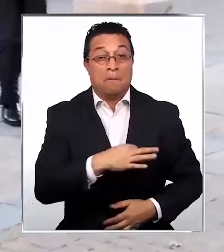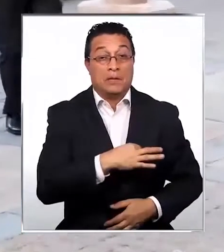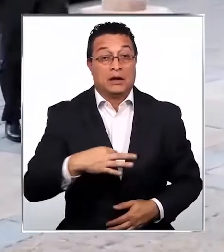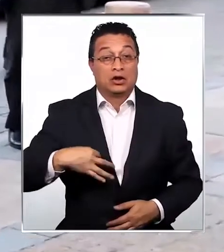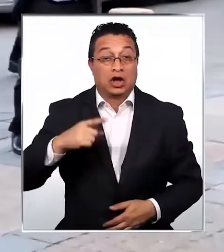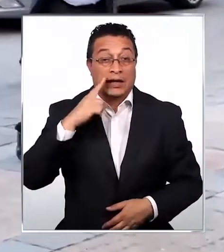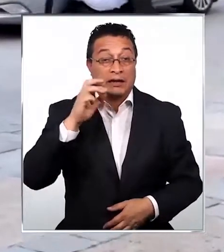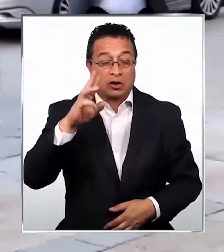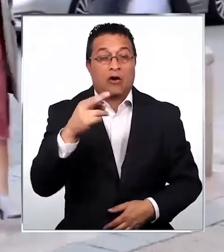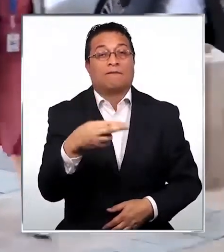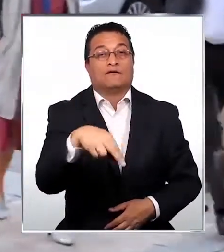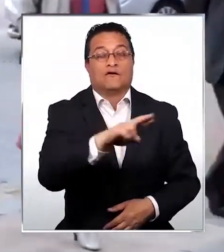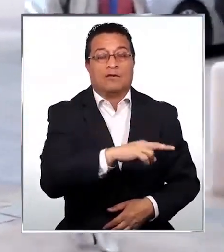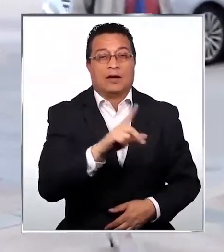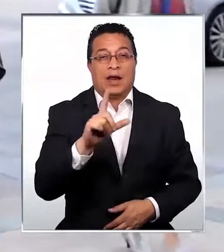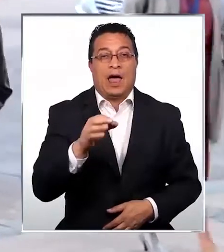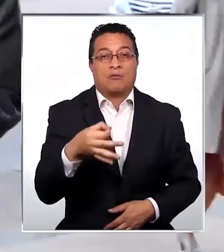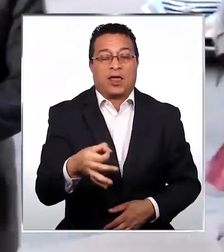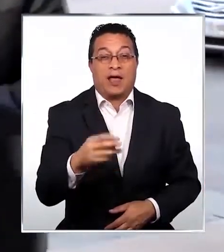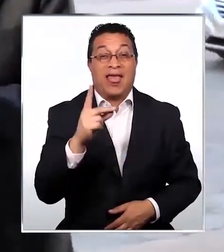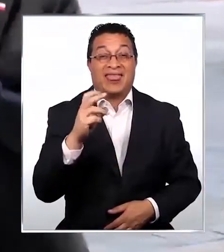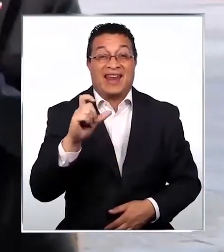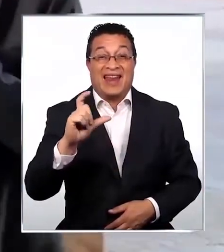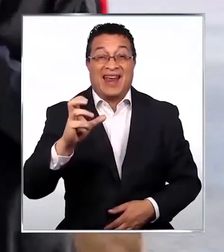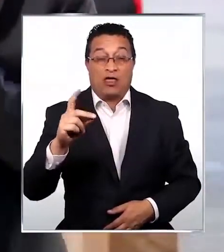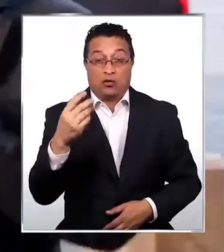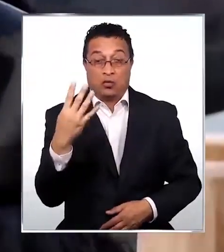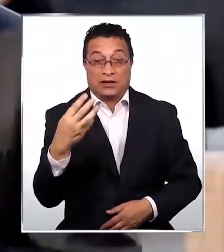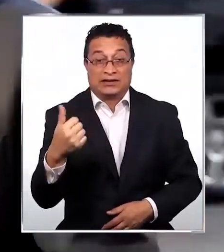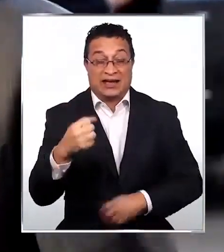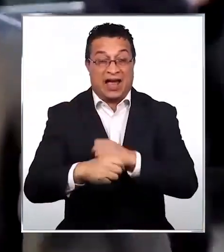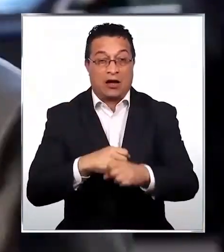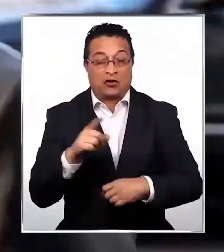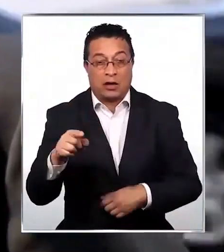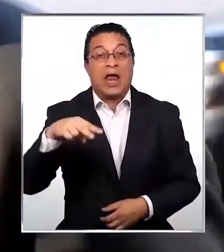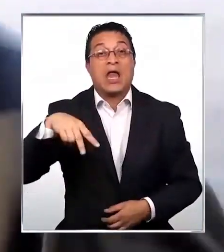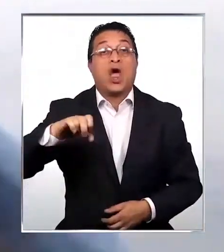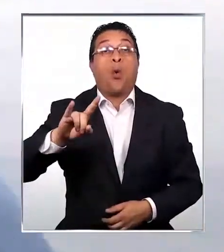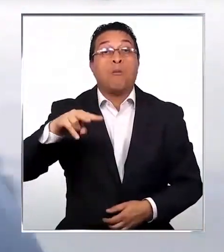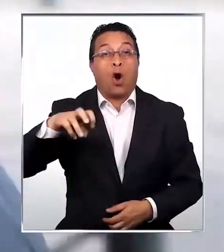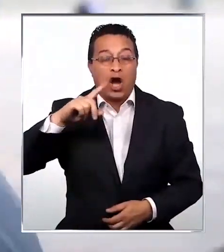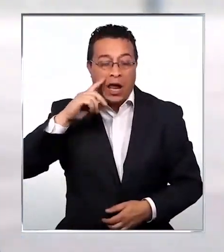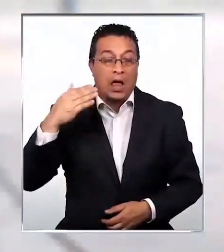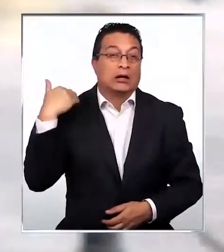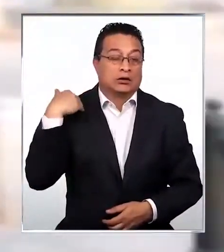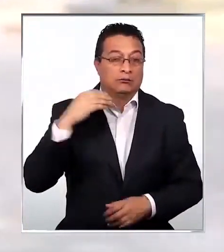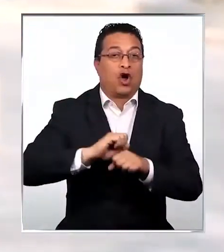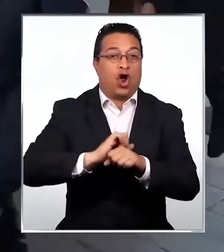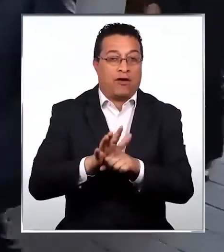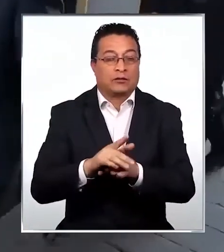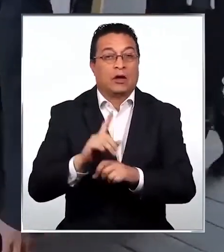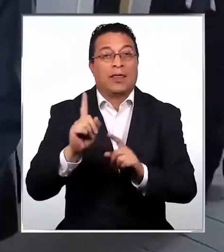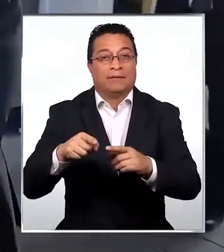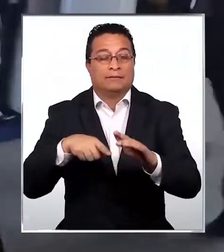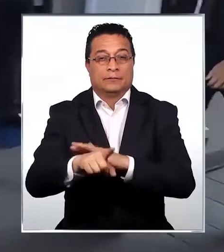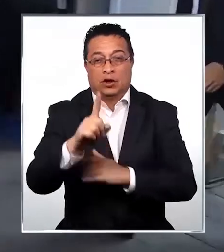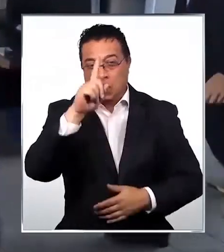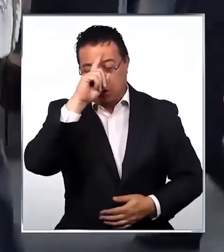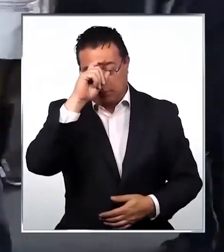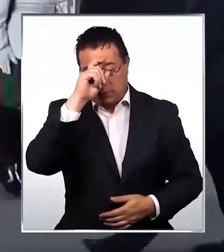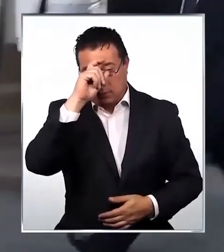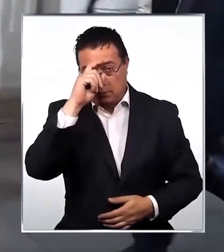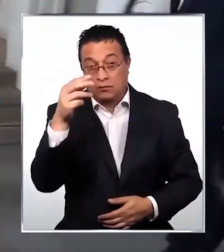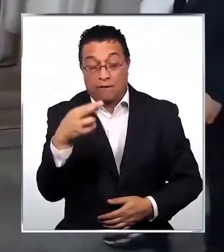del Interior regresó a la moneda. Rodrigo Delgado, de 46 años, desarrolló una neumonia por COVID y debió ser hospitalizado.